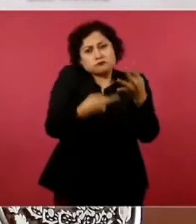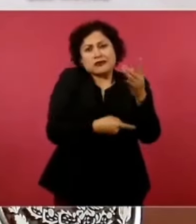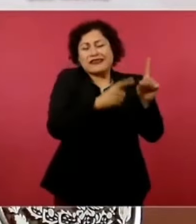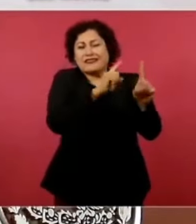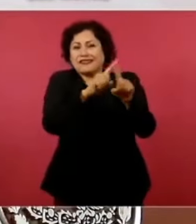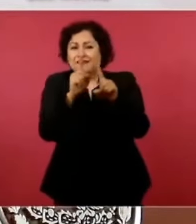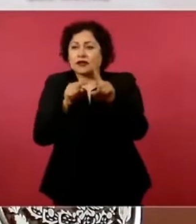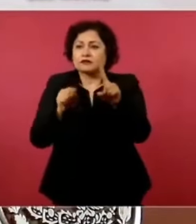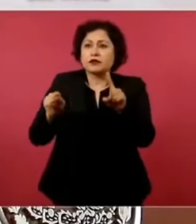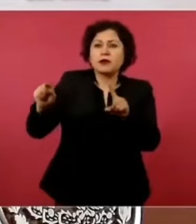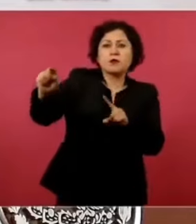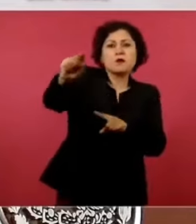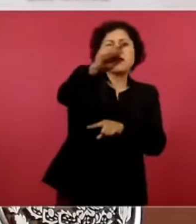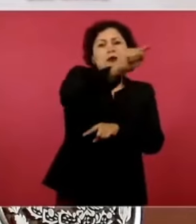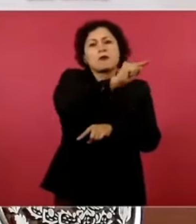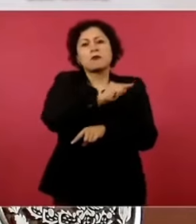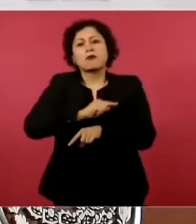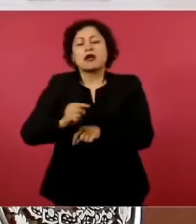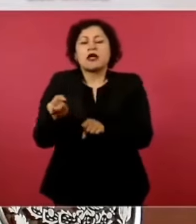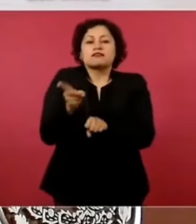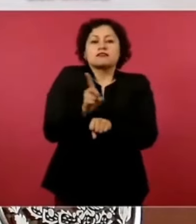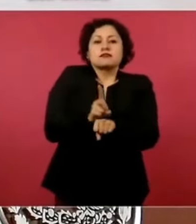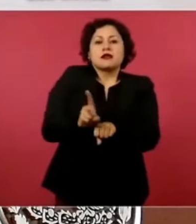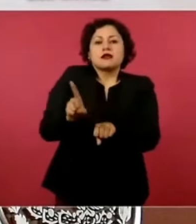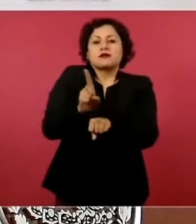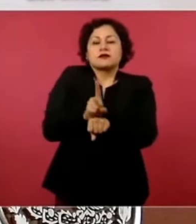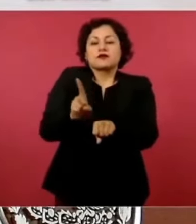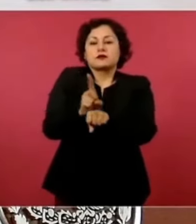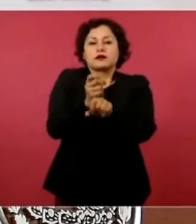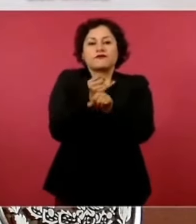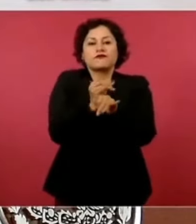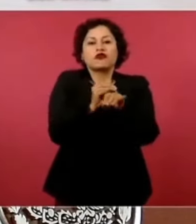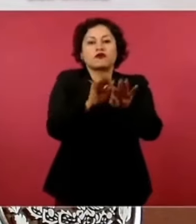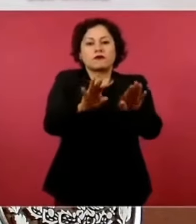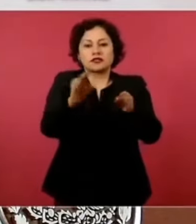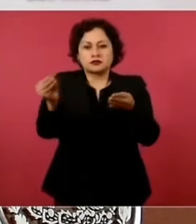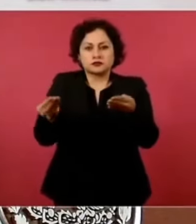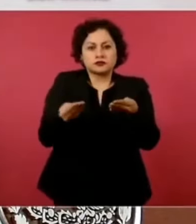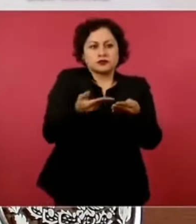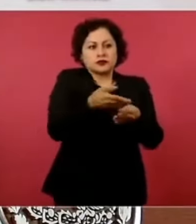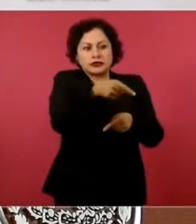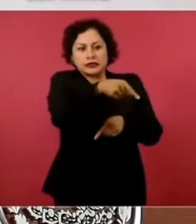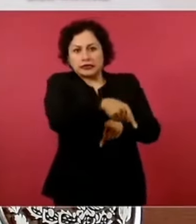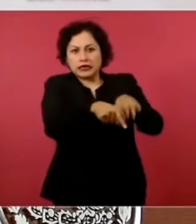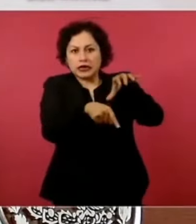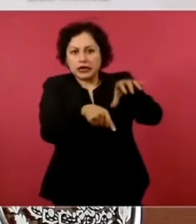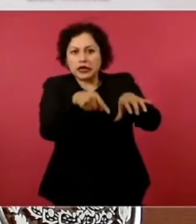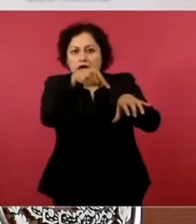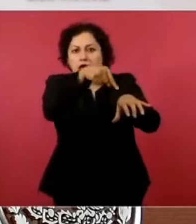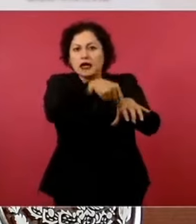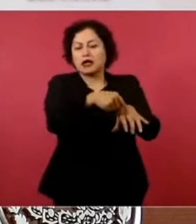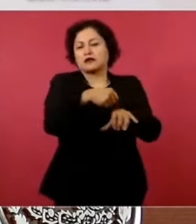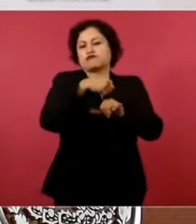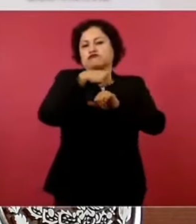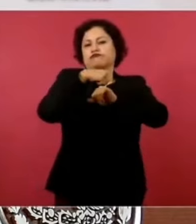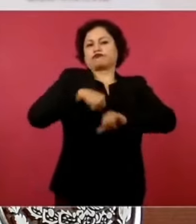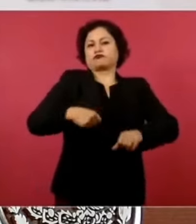las unidades de inteligencia financiera estableciendo